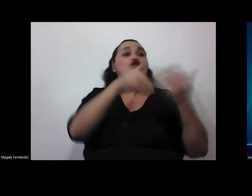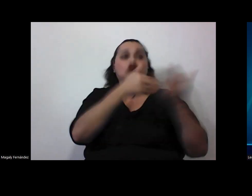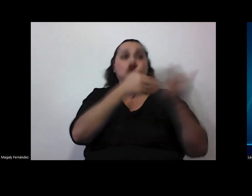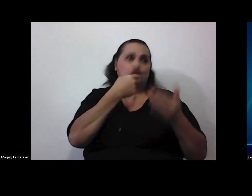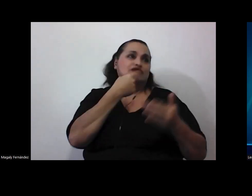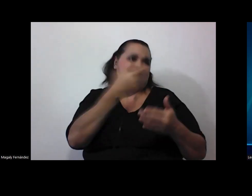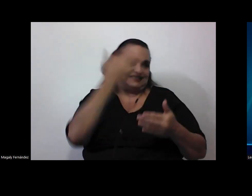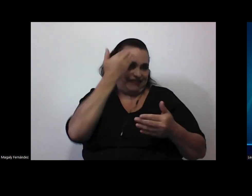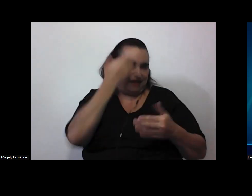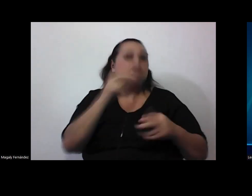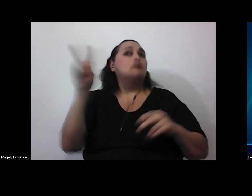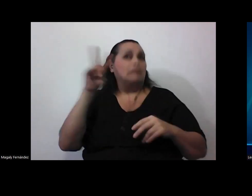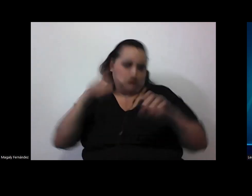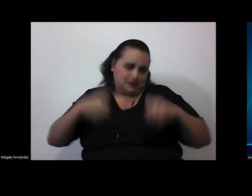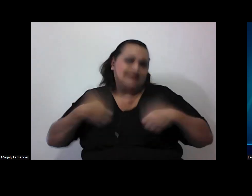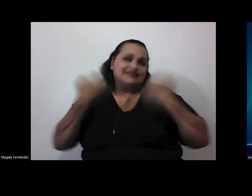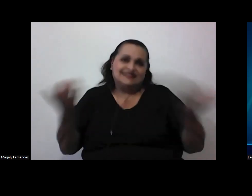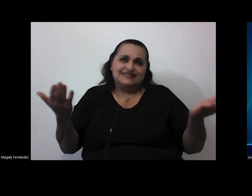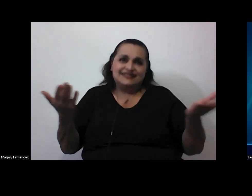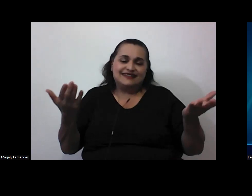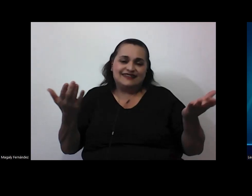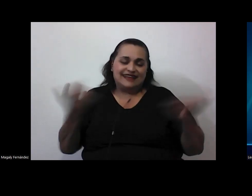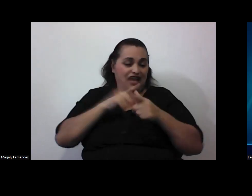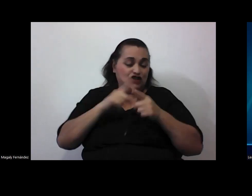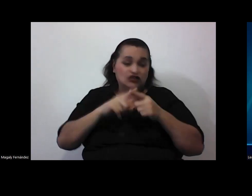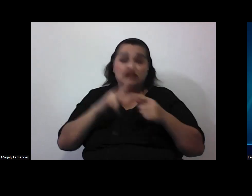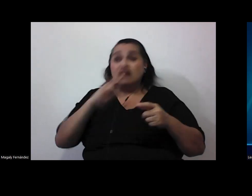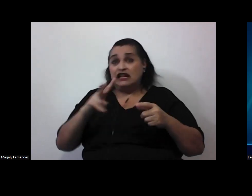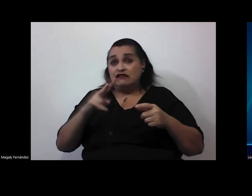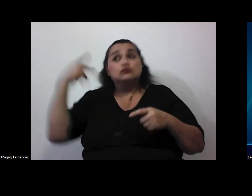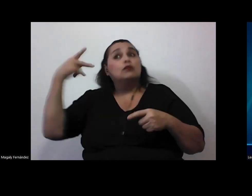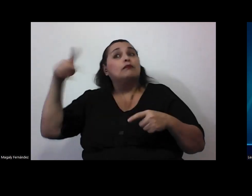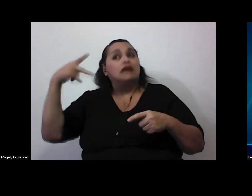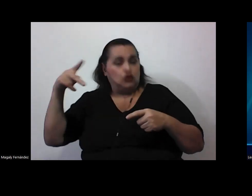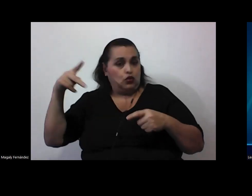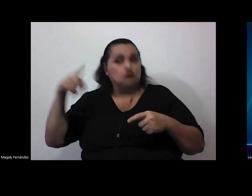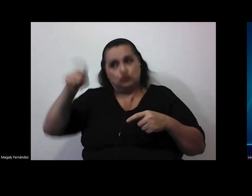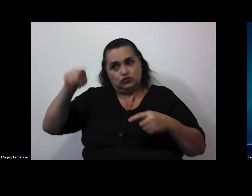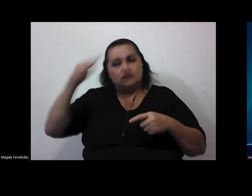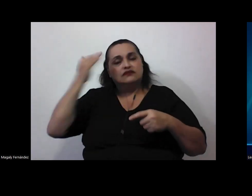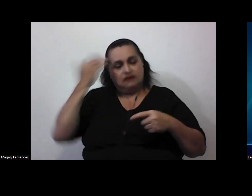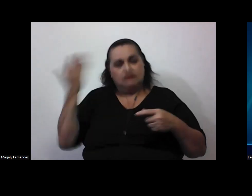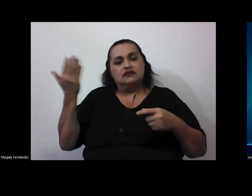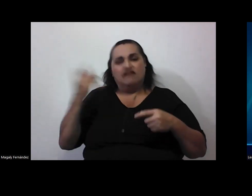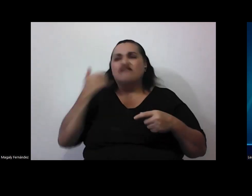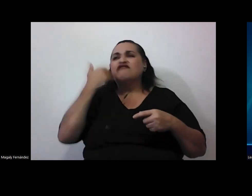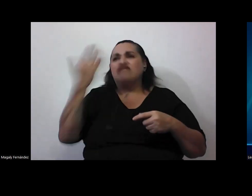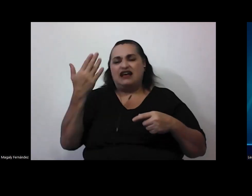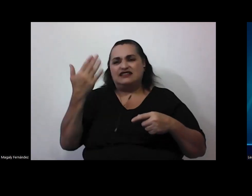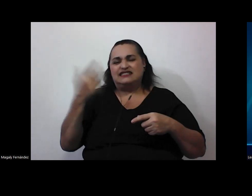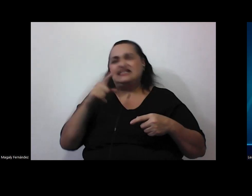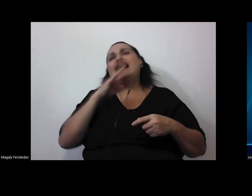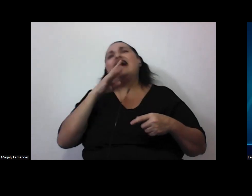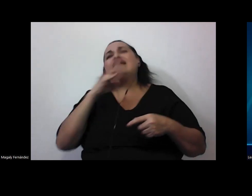produciendo la pandemia entonces el relativismo es muy peligroso es muy peligroso ustedes saben es fácil recurrir al relativismo para